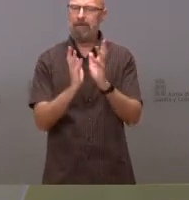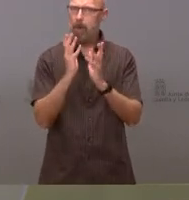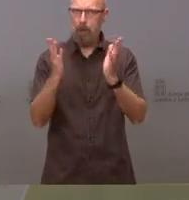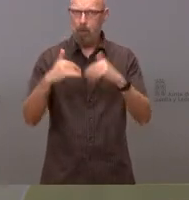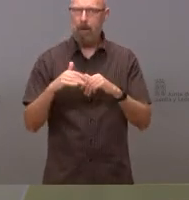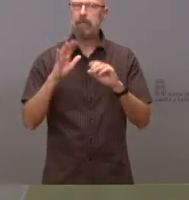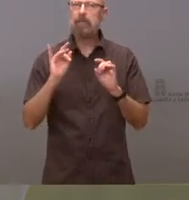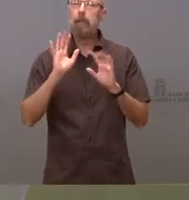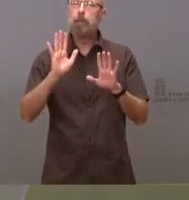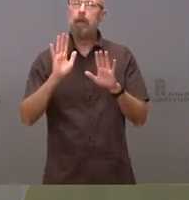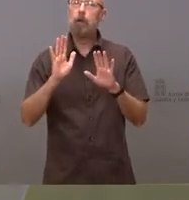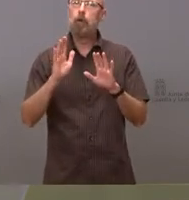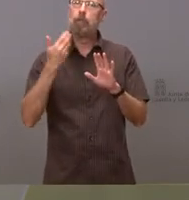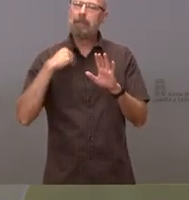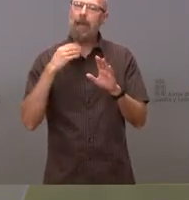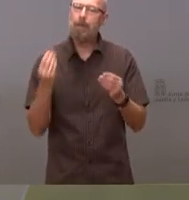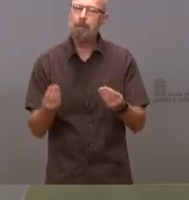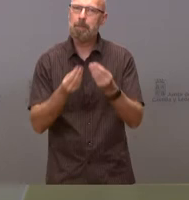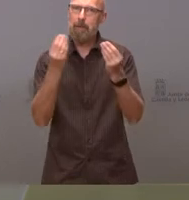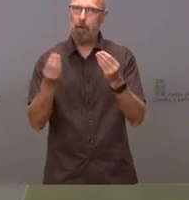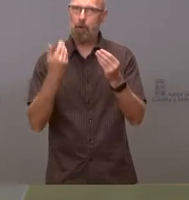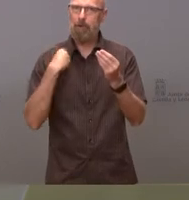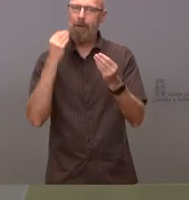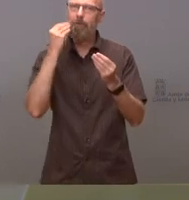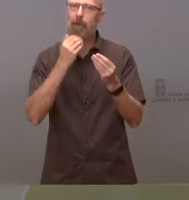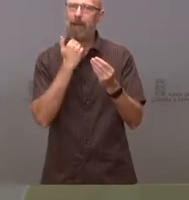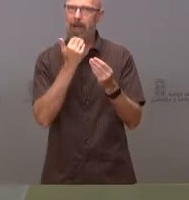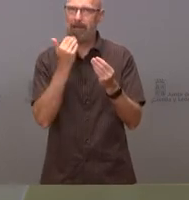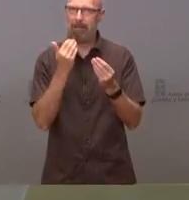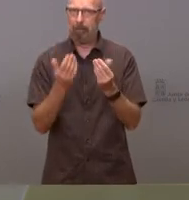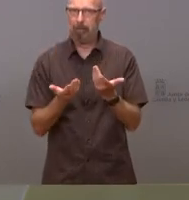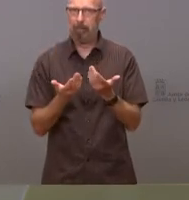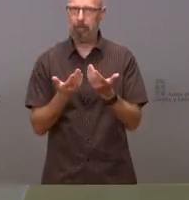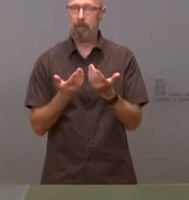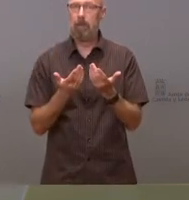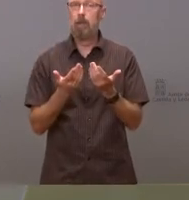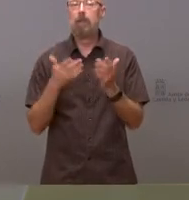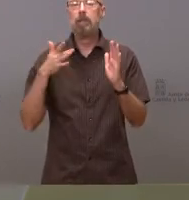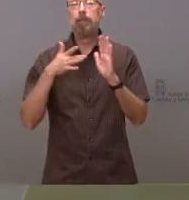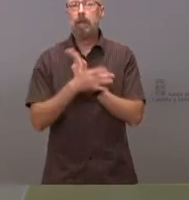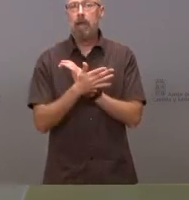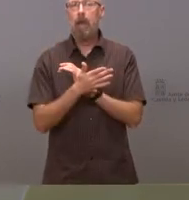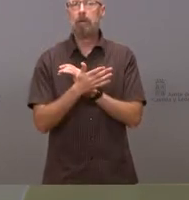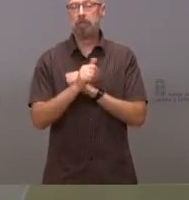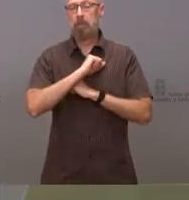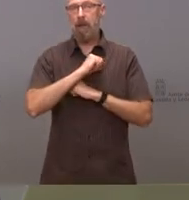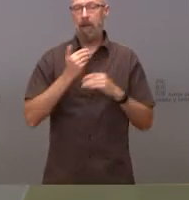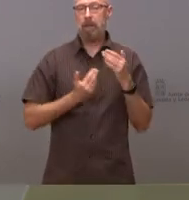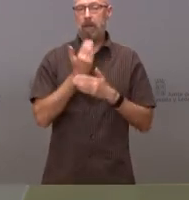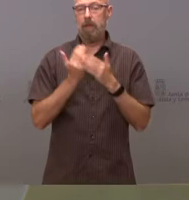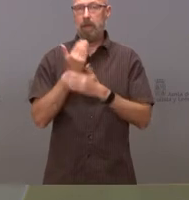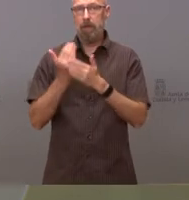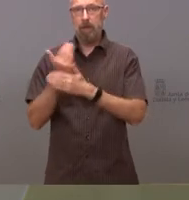hay un paso más en el avance al camino de la extinción, que, como digo, siempre se produce bastantes días después de